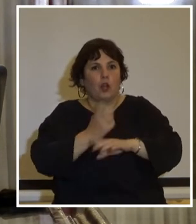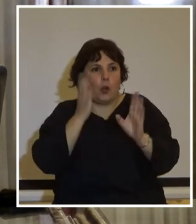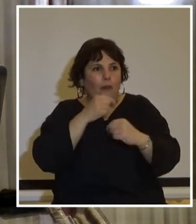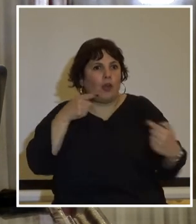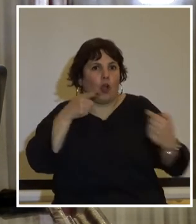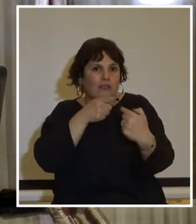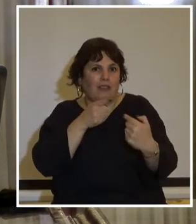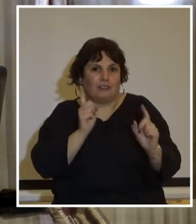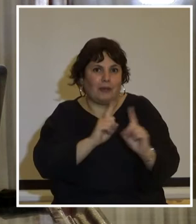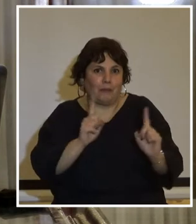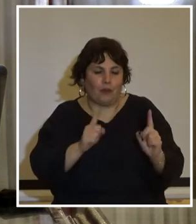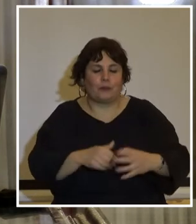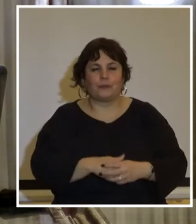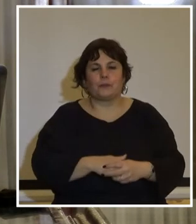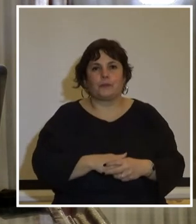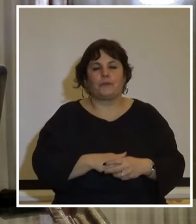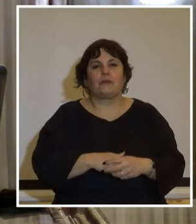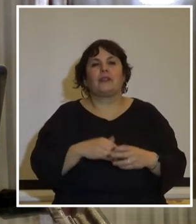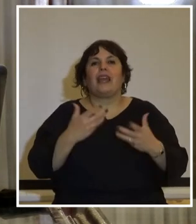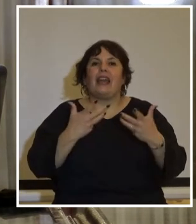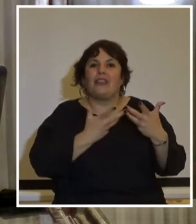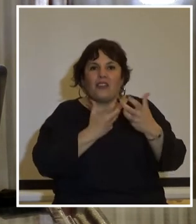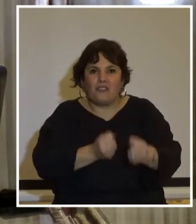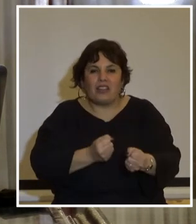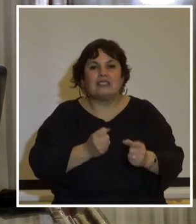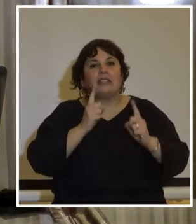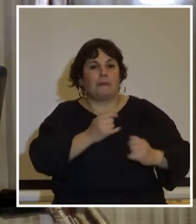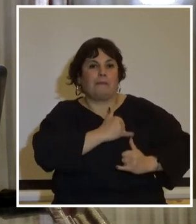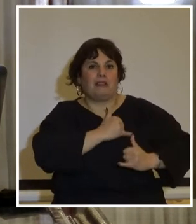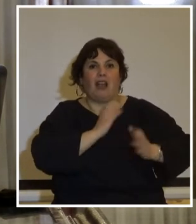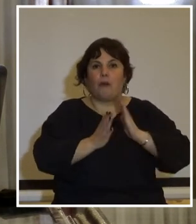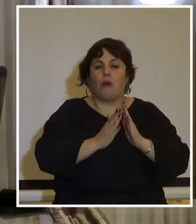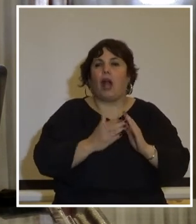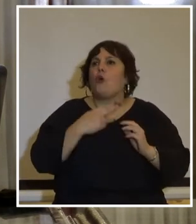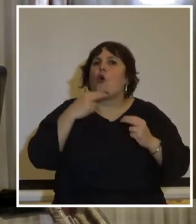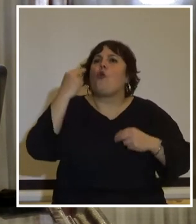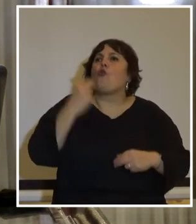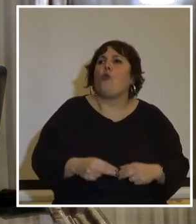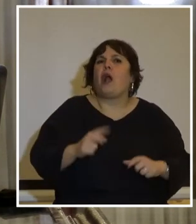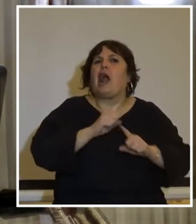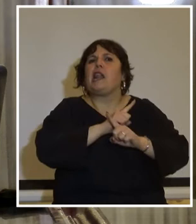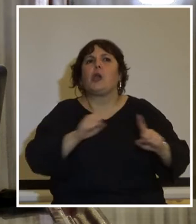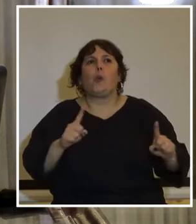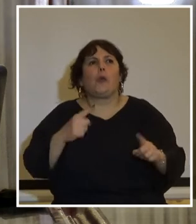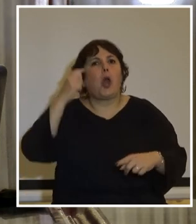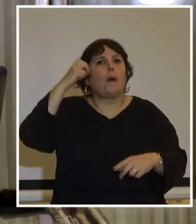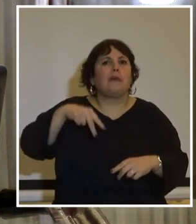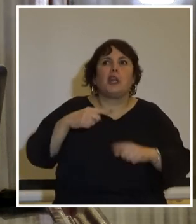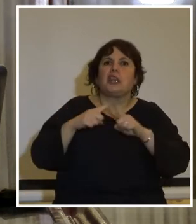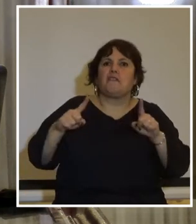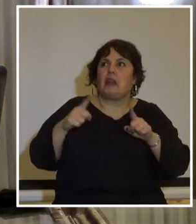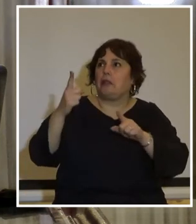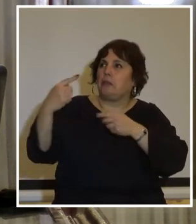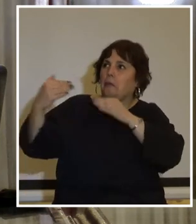contradecir ese contenido la defensa también militar no formulará nunca ninguna posición distinta a la condena